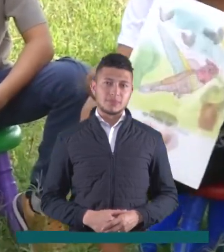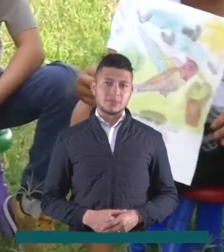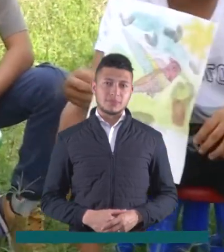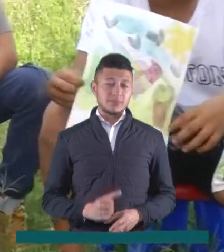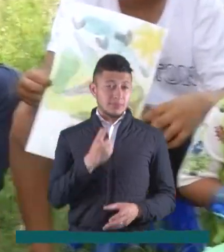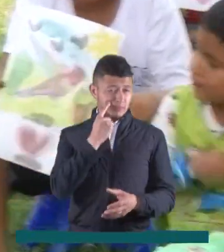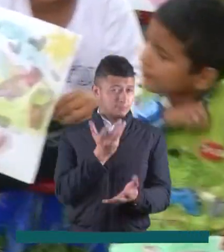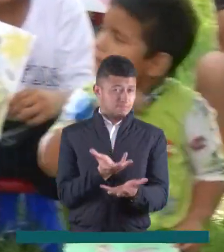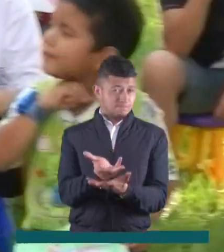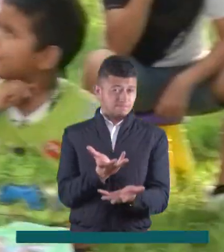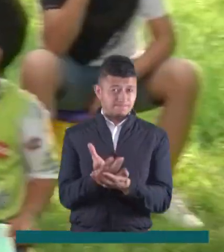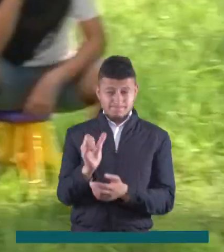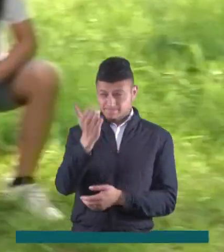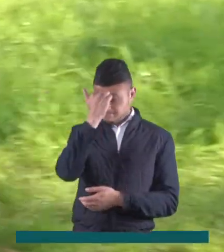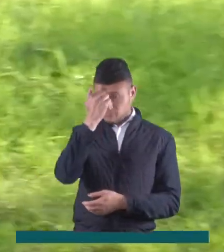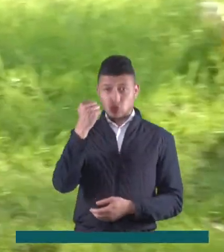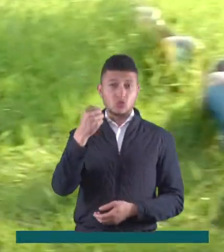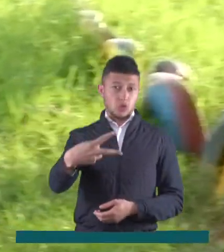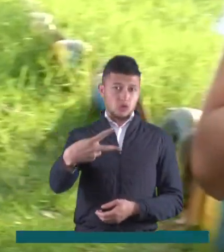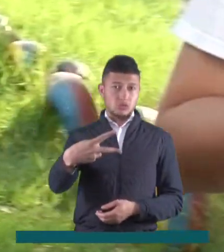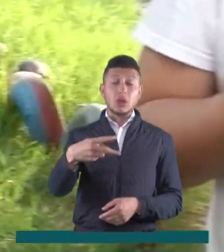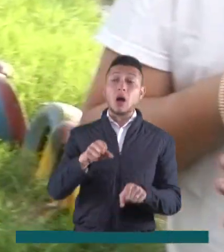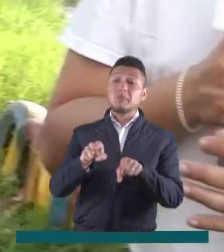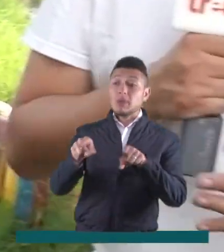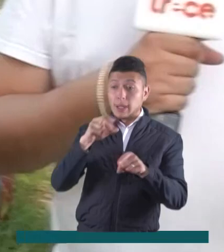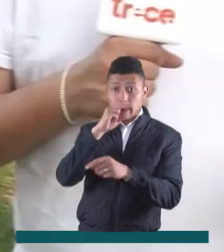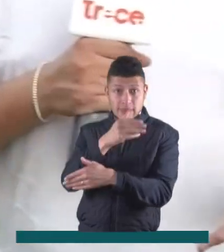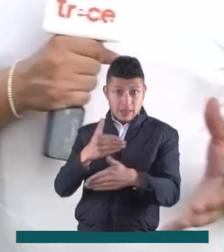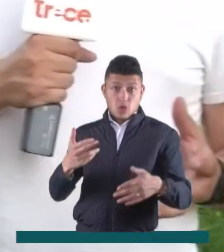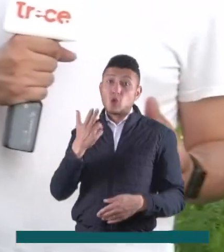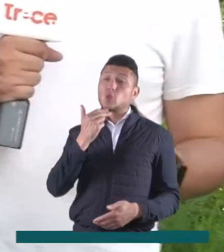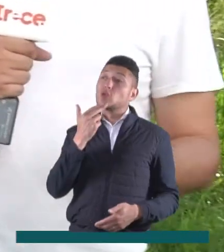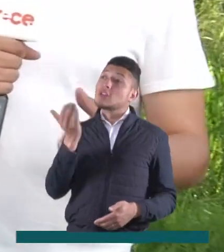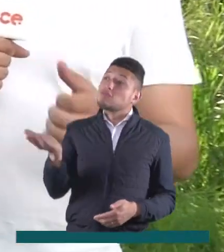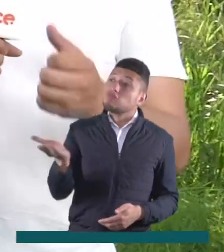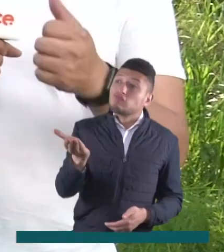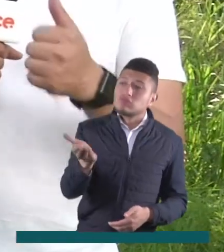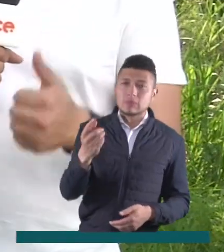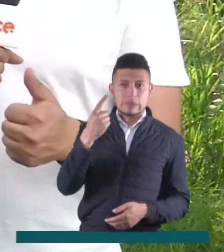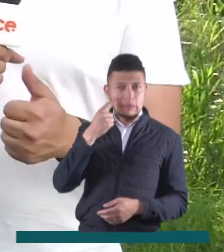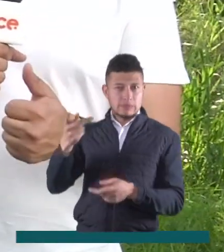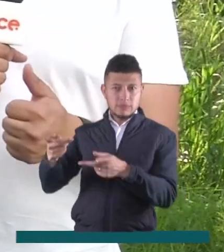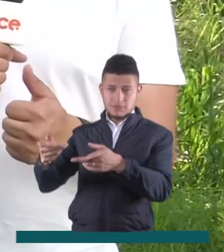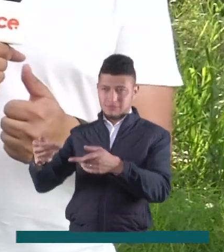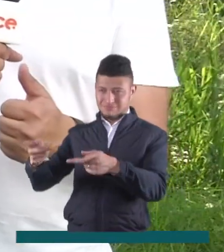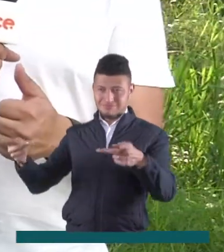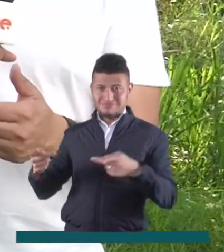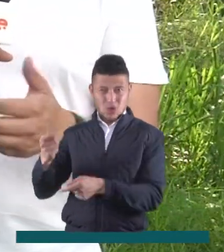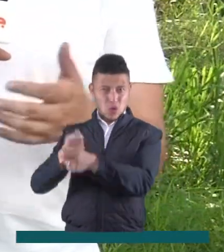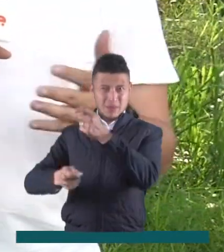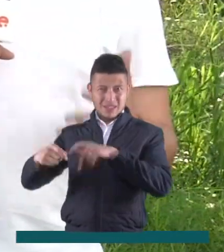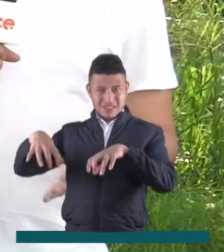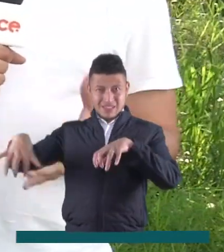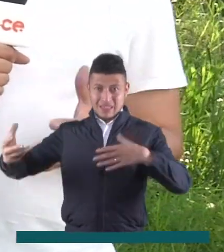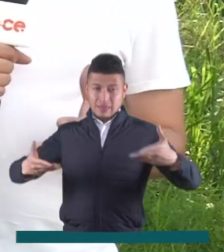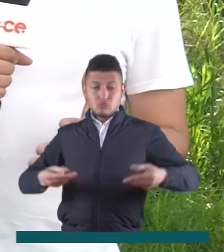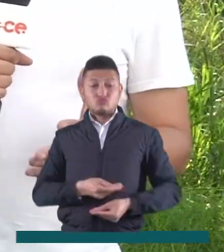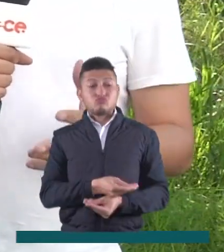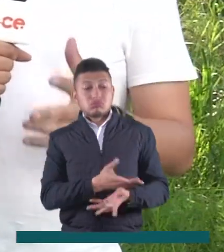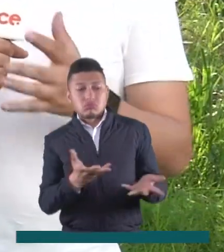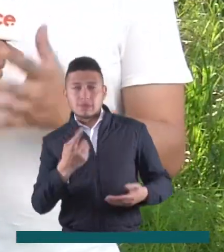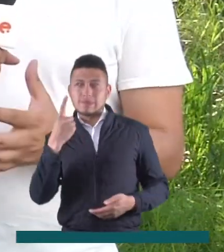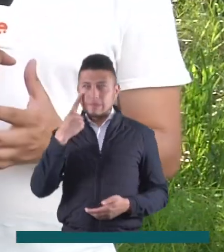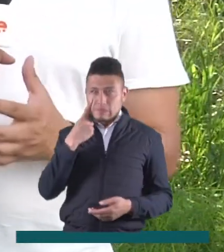Dos de las principales recomendaciones que entregan las autoridades a la hora de que los niños vayan a recibir dulces, verificar el establecimiento comercial donde se están